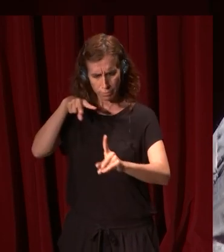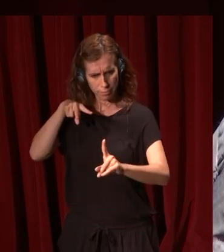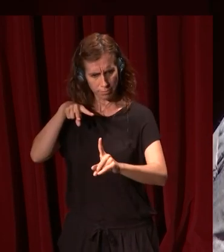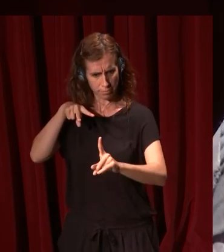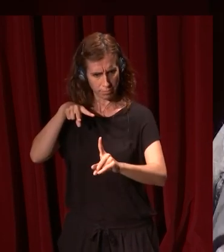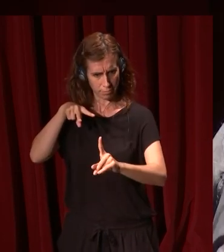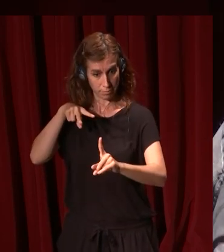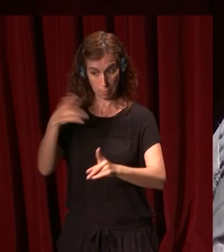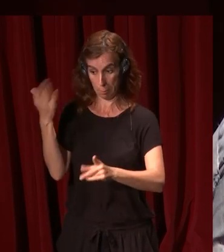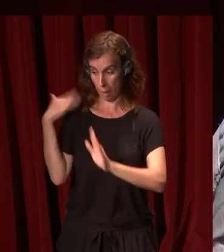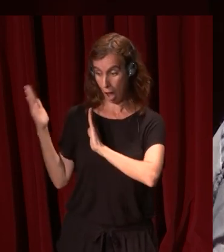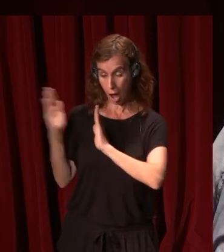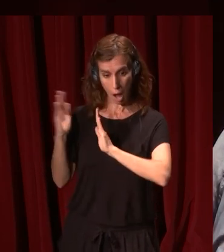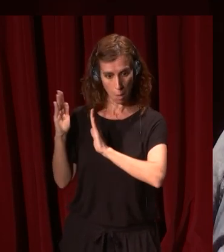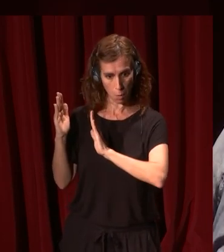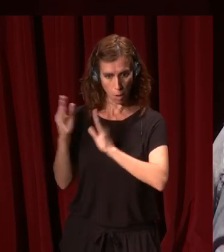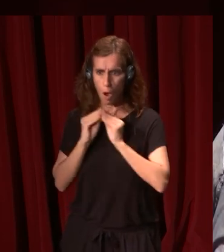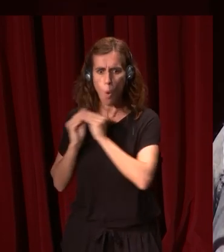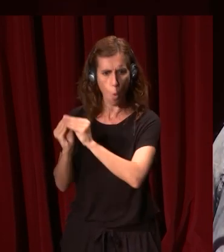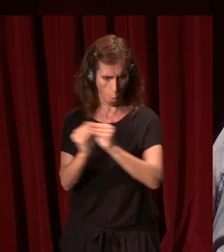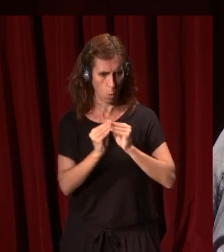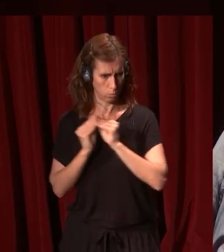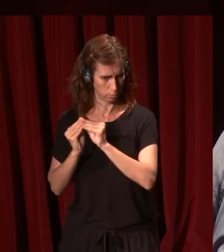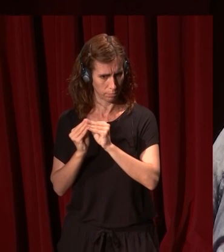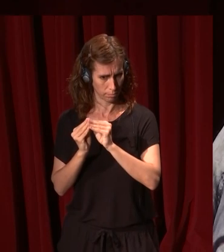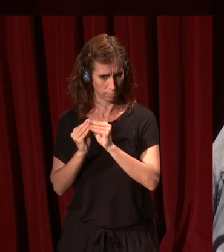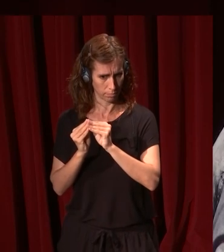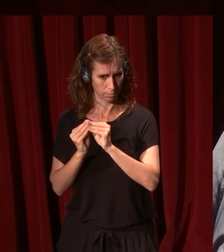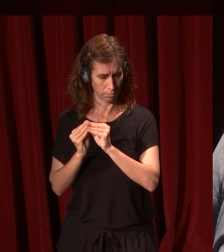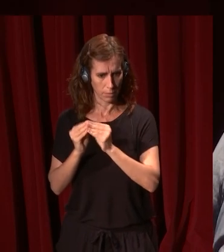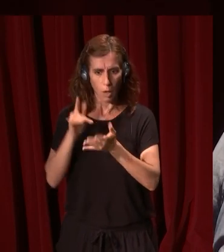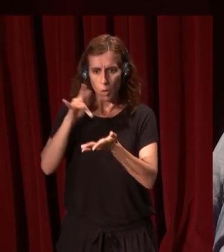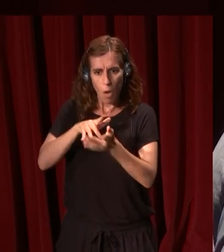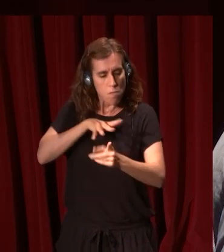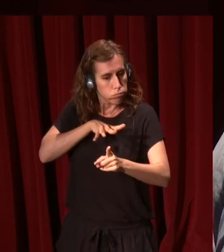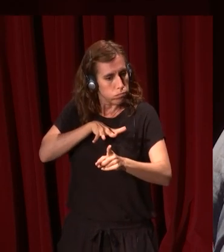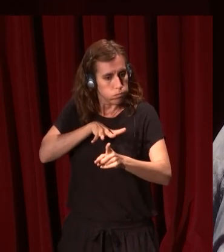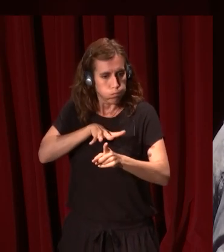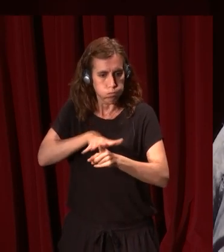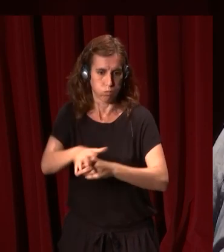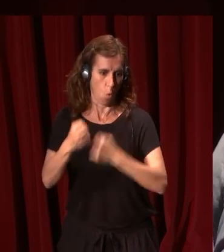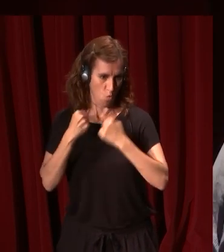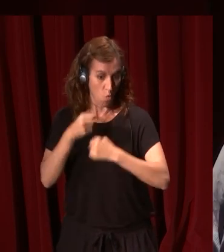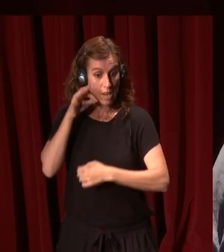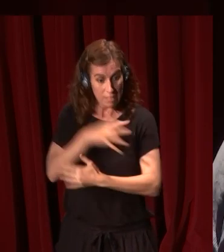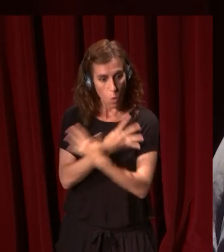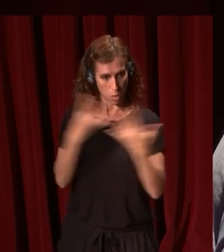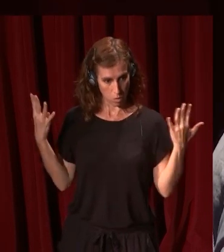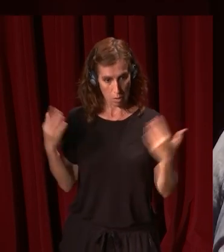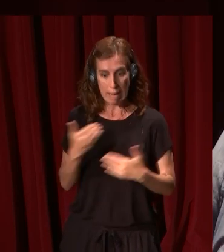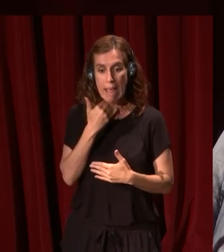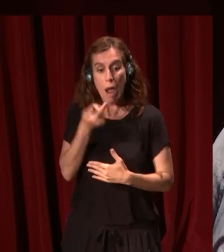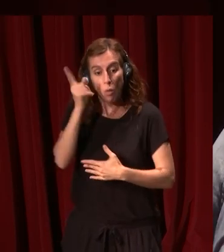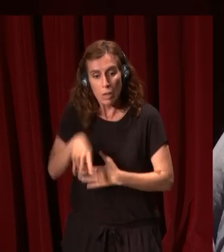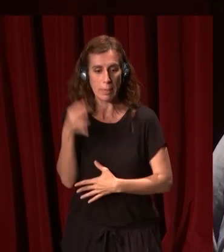que para la época eran muy comunes, muy comunes, y que han tenido muchísima influencia a lo largo de todo el siglo XIX y de gran parte del siglo